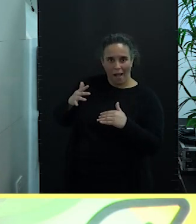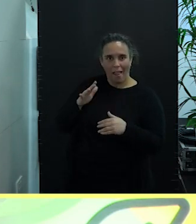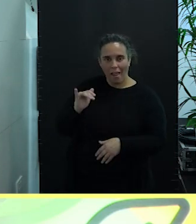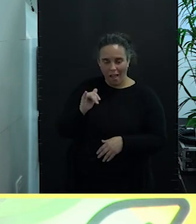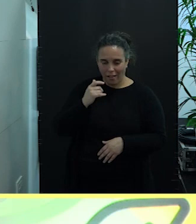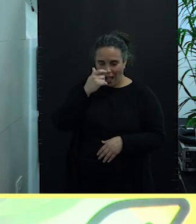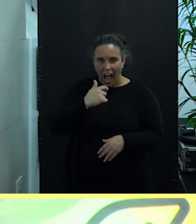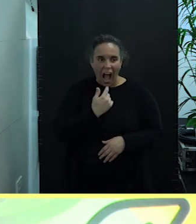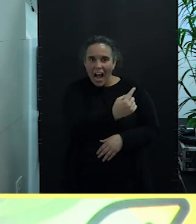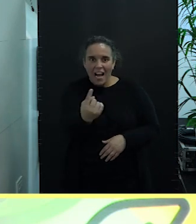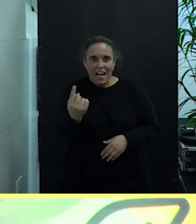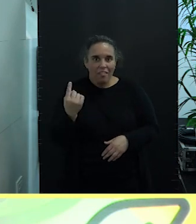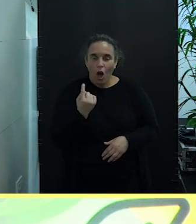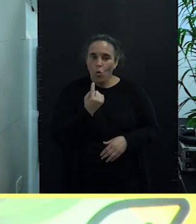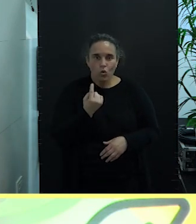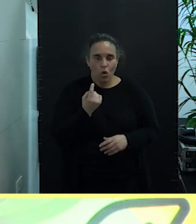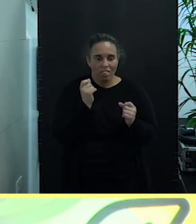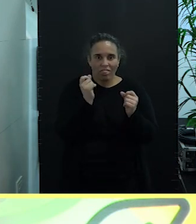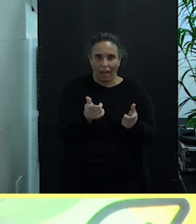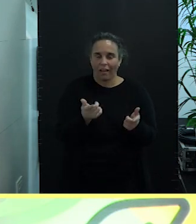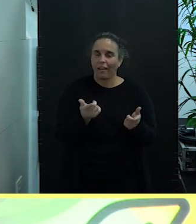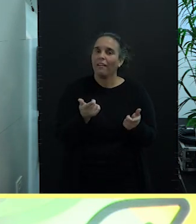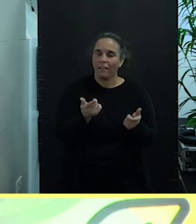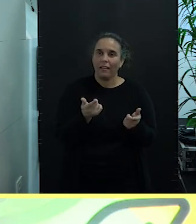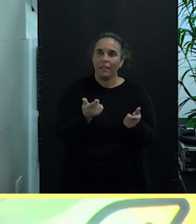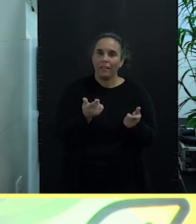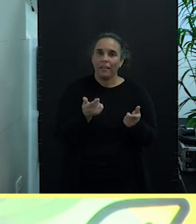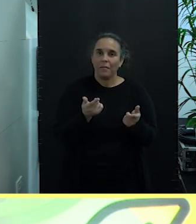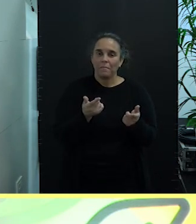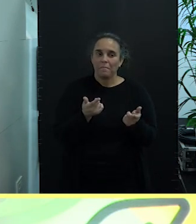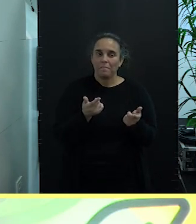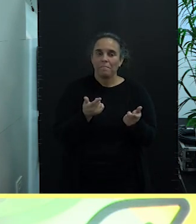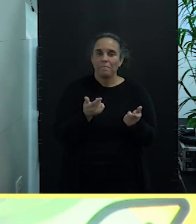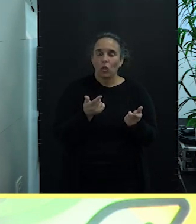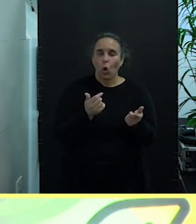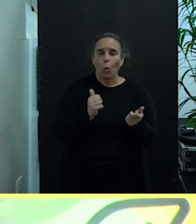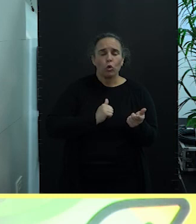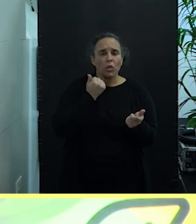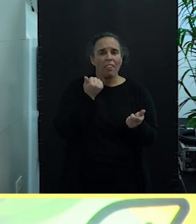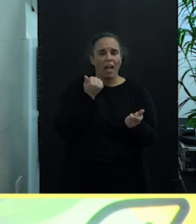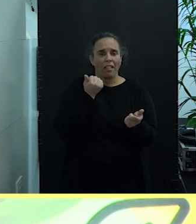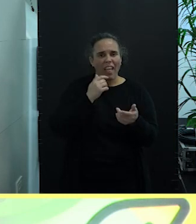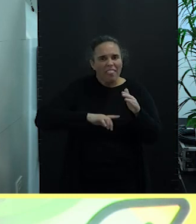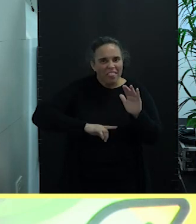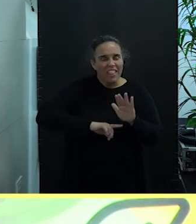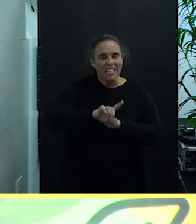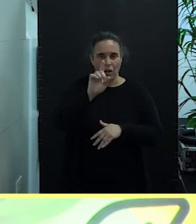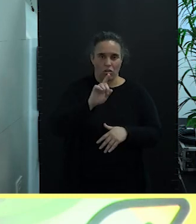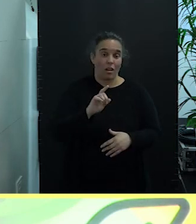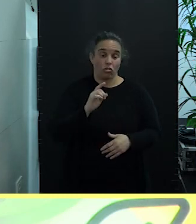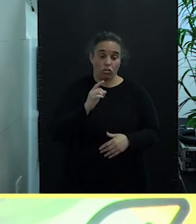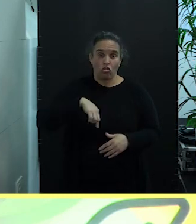rodeado por mar, debemos de desarrollar, tenemos el compromiso a su vez también